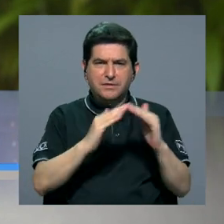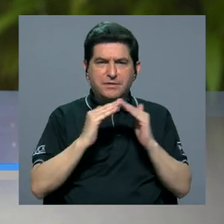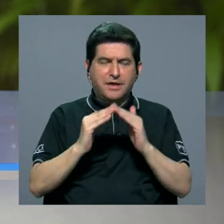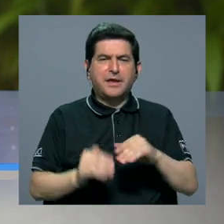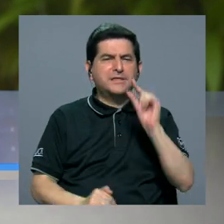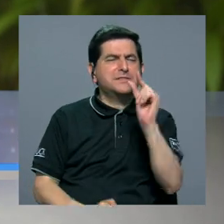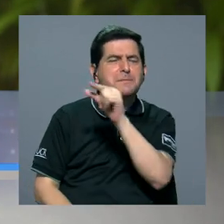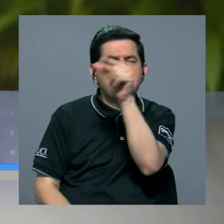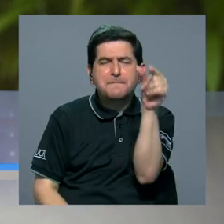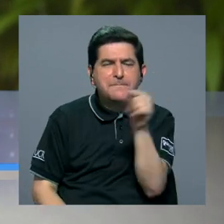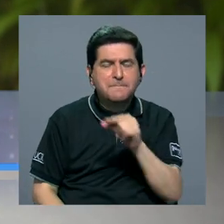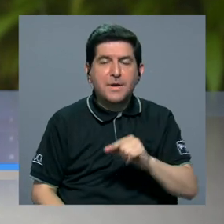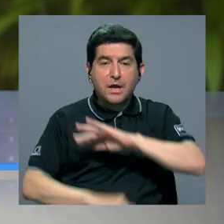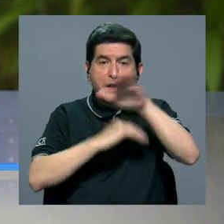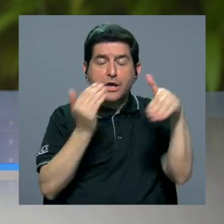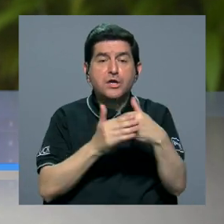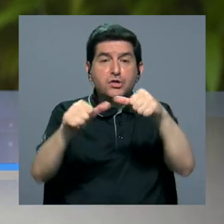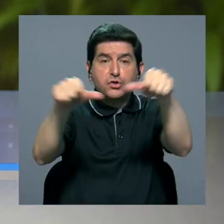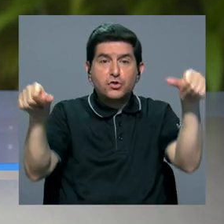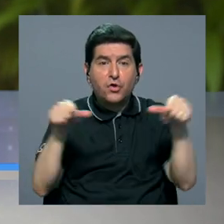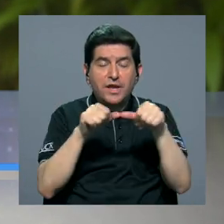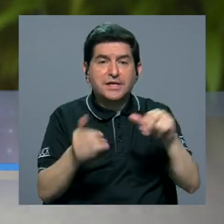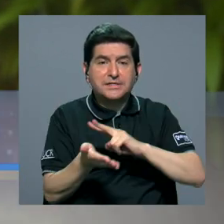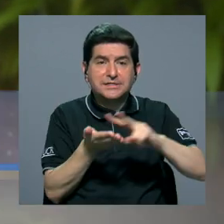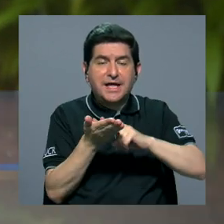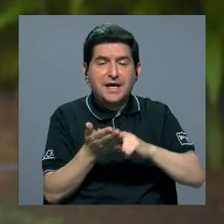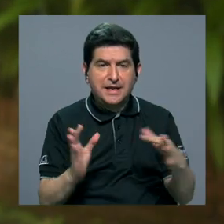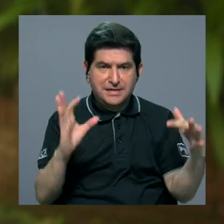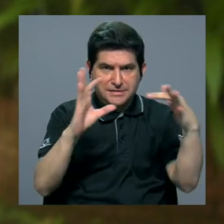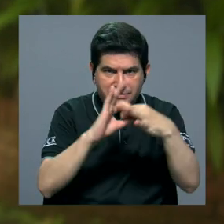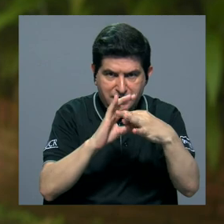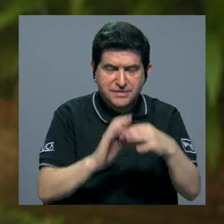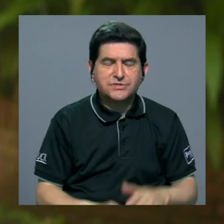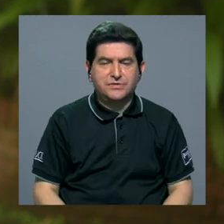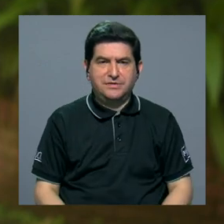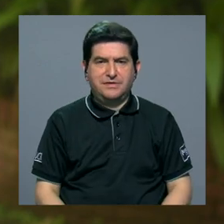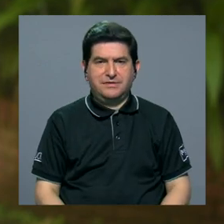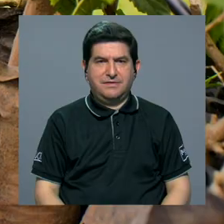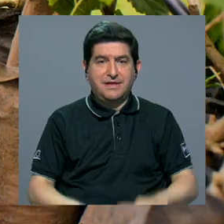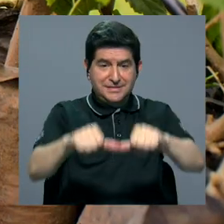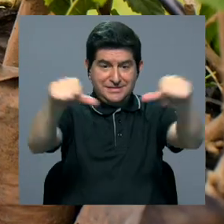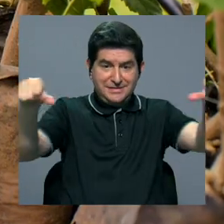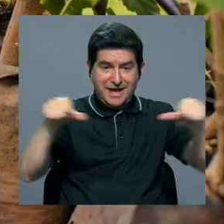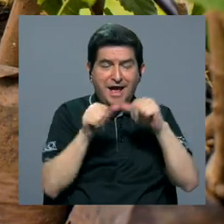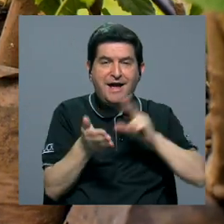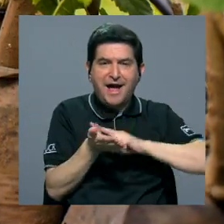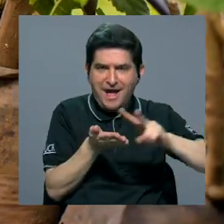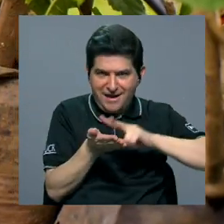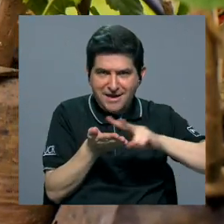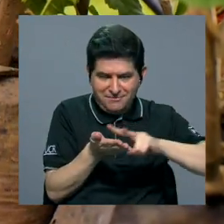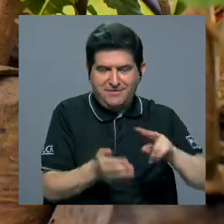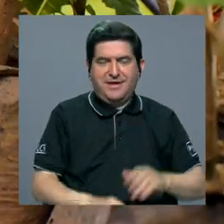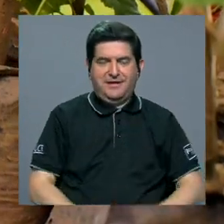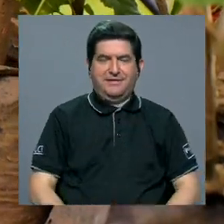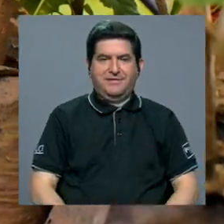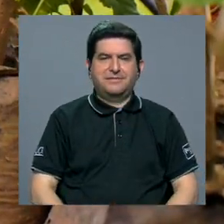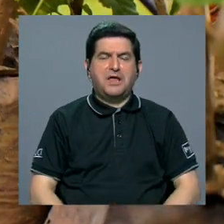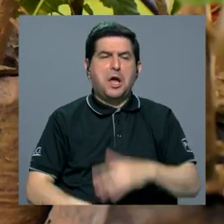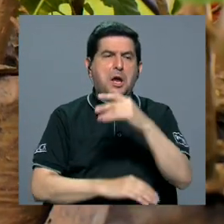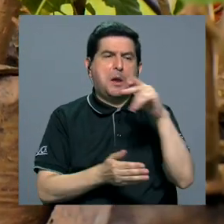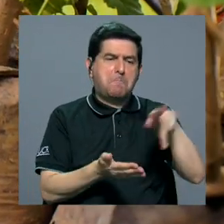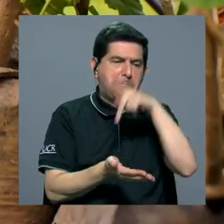y todos los espacios verdes que están dentro de esa microcuenca, la cual es llamada trama verde, que son áreas verdes,